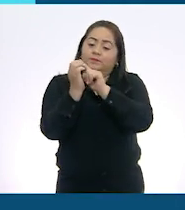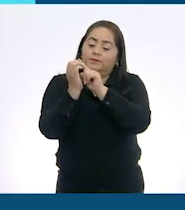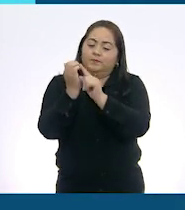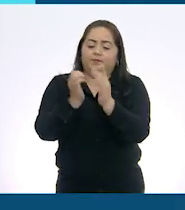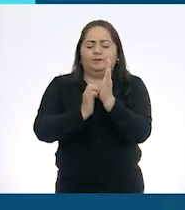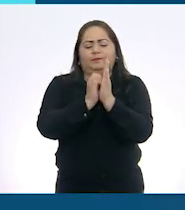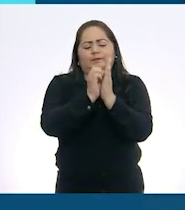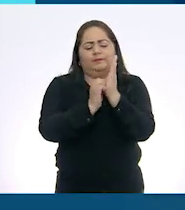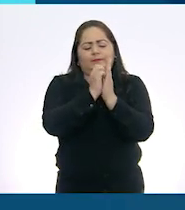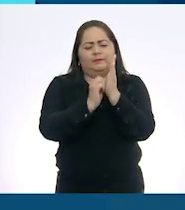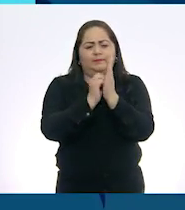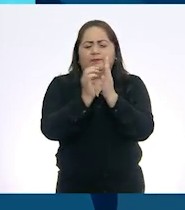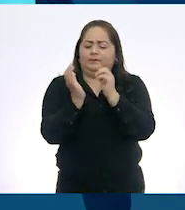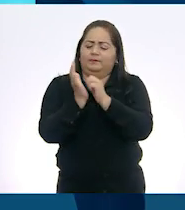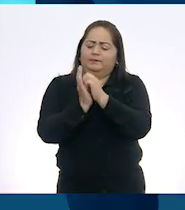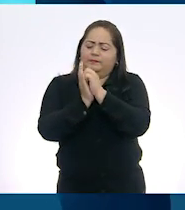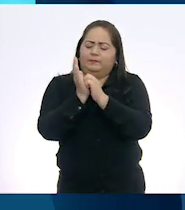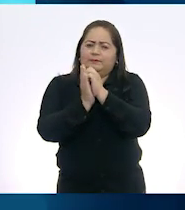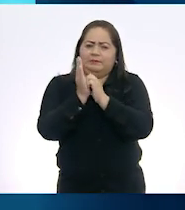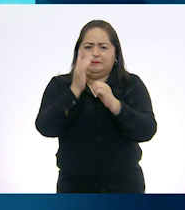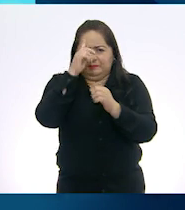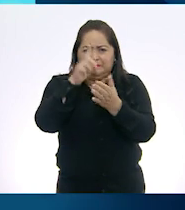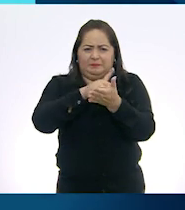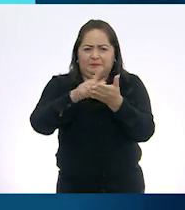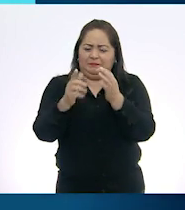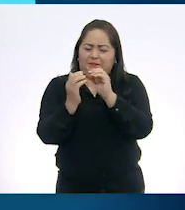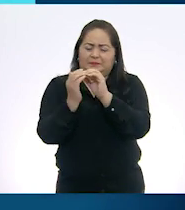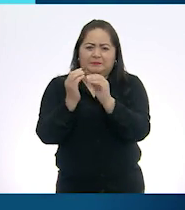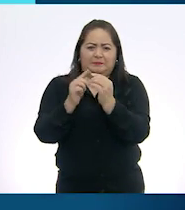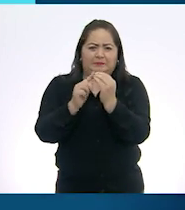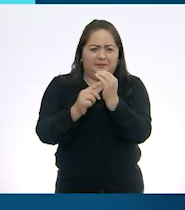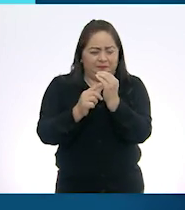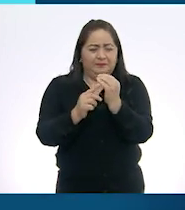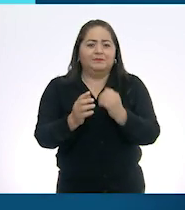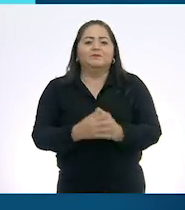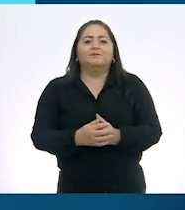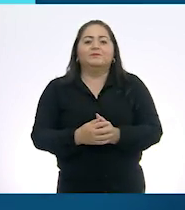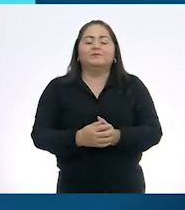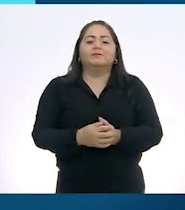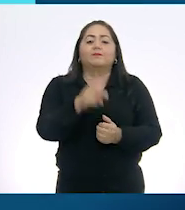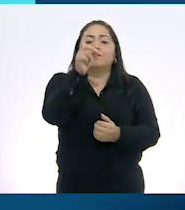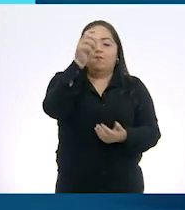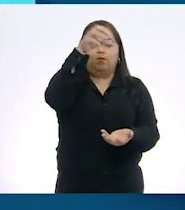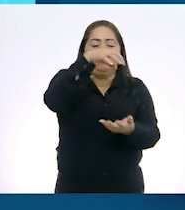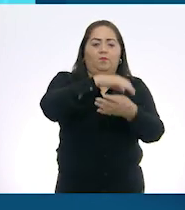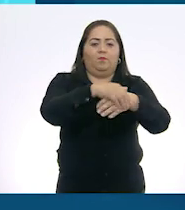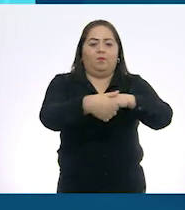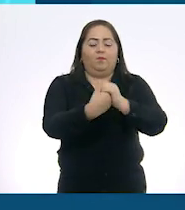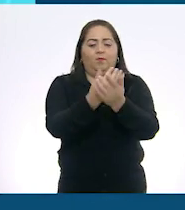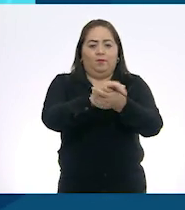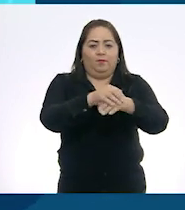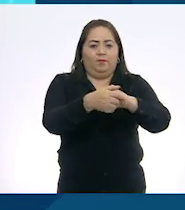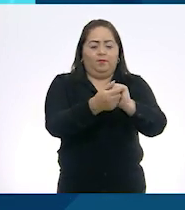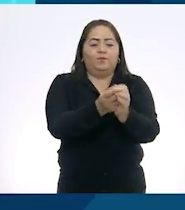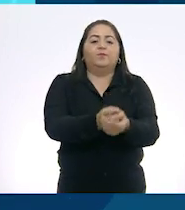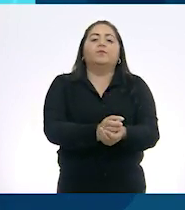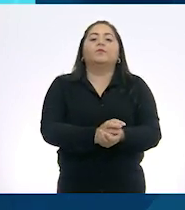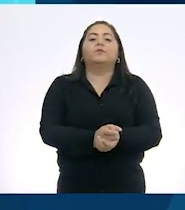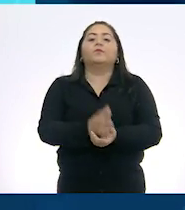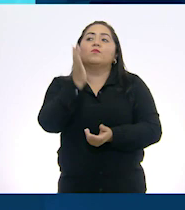Ahora, como que rasguñas la palma de tus manos para lavar tus uñas. Enjuaga tus manos con agua.